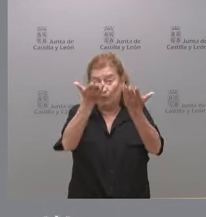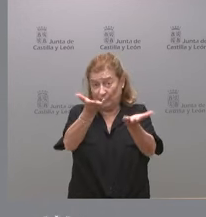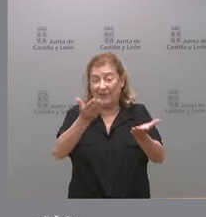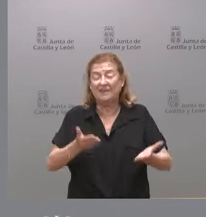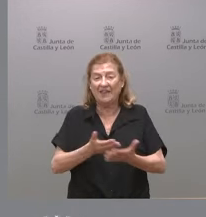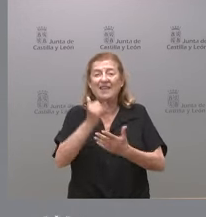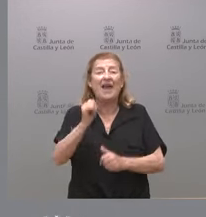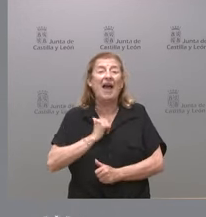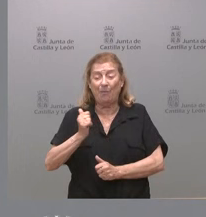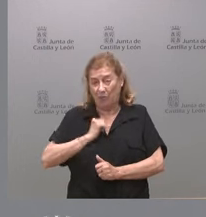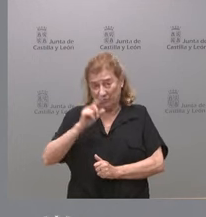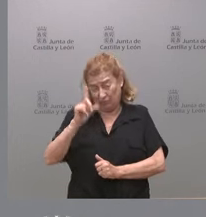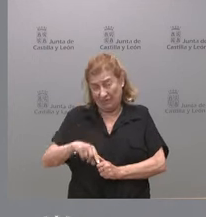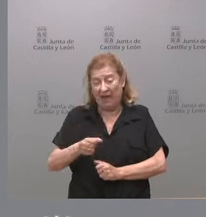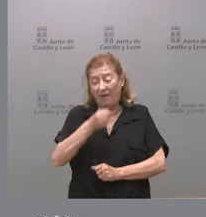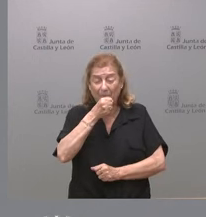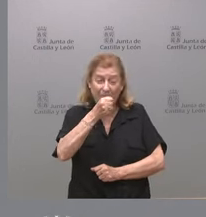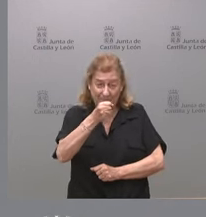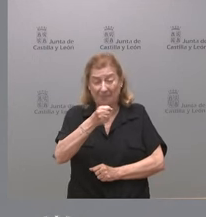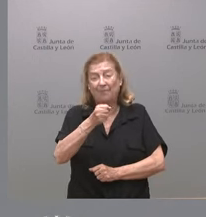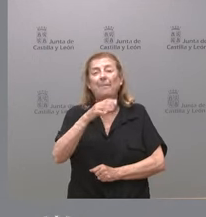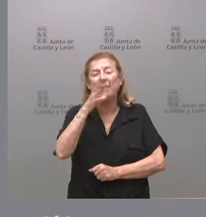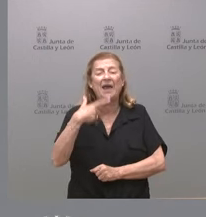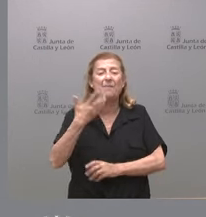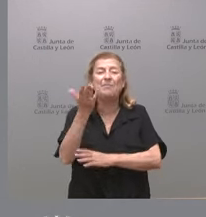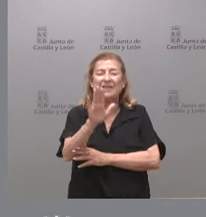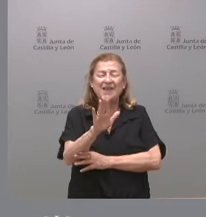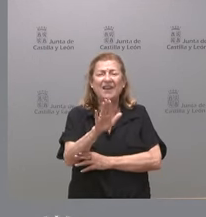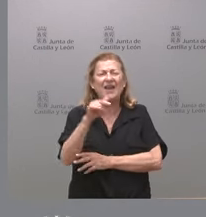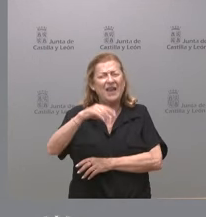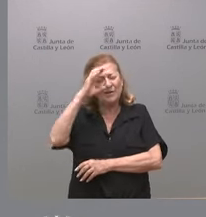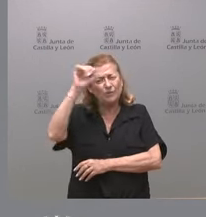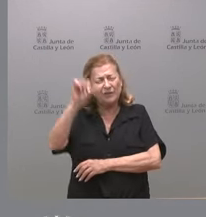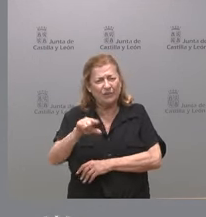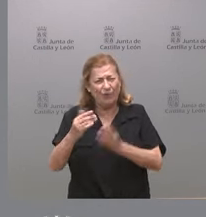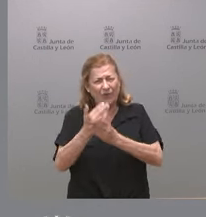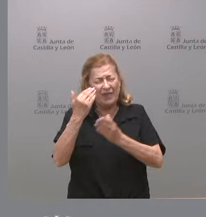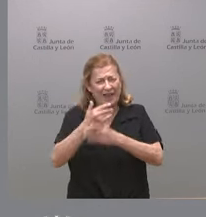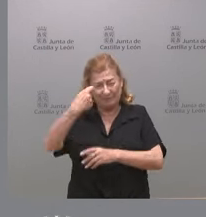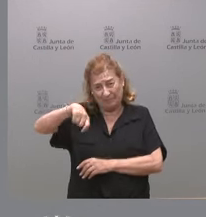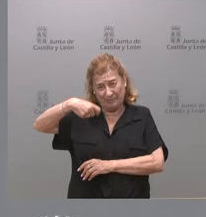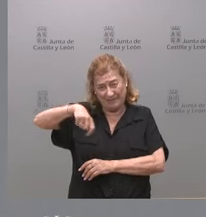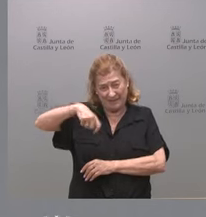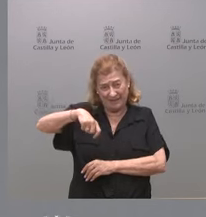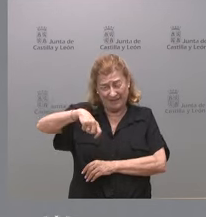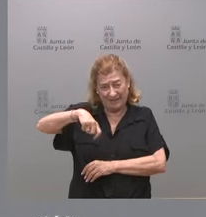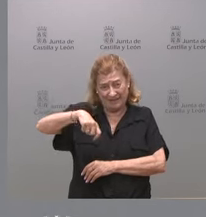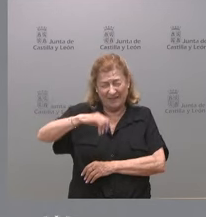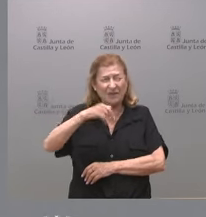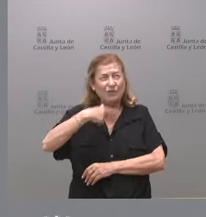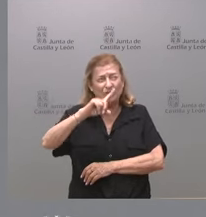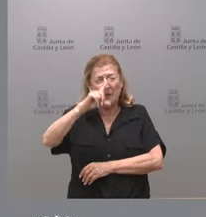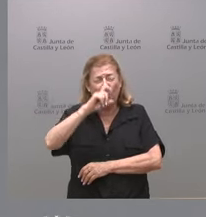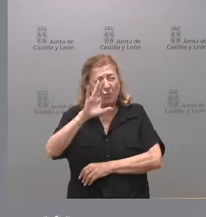y aprovecho ya el micrófono para plantearle escuchando estos días al presidente y también al menos que yo recuerde al